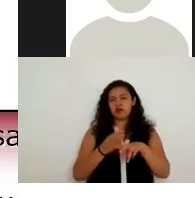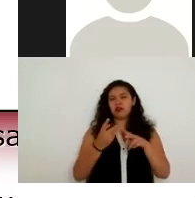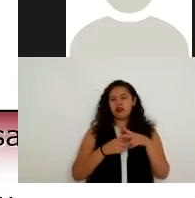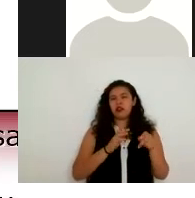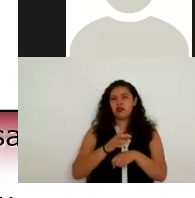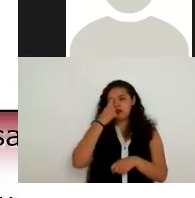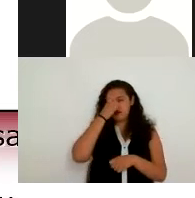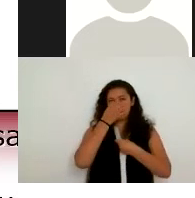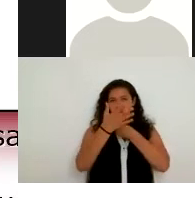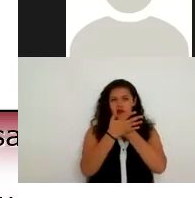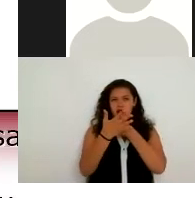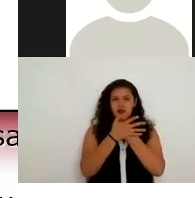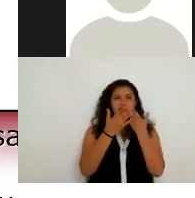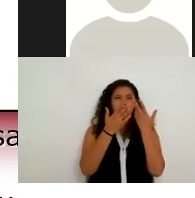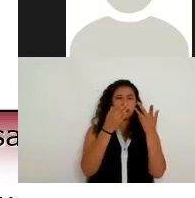resolución a las partes